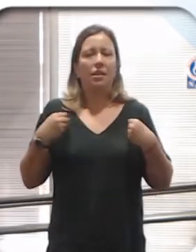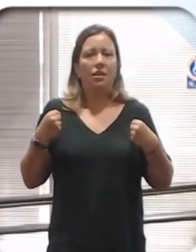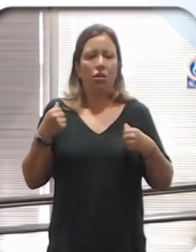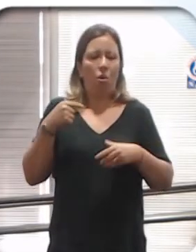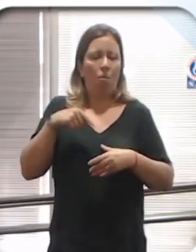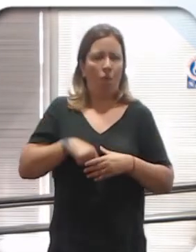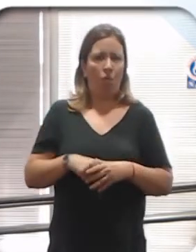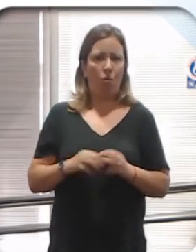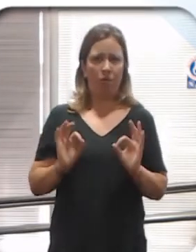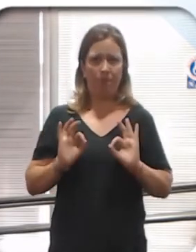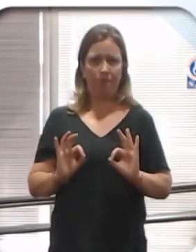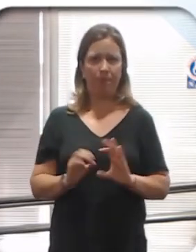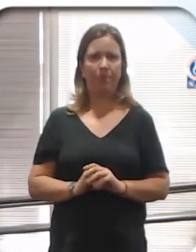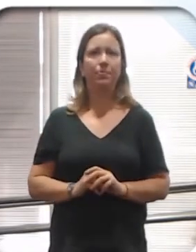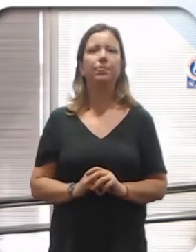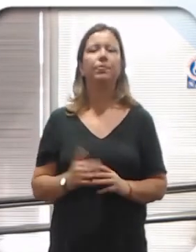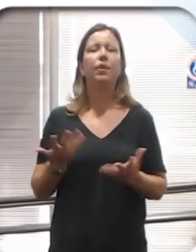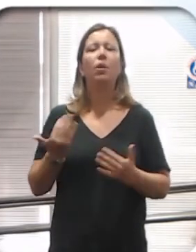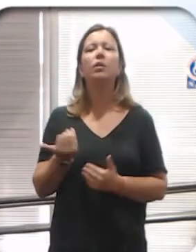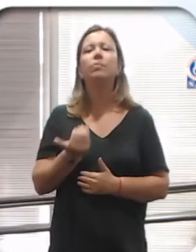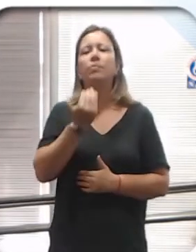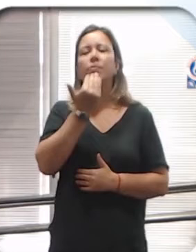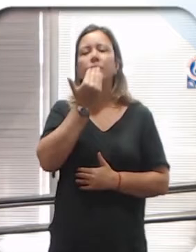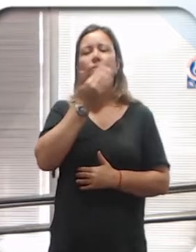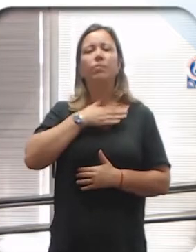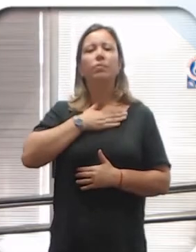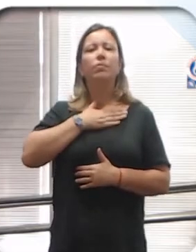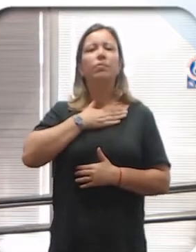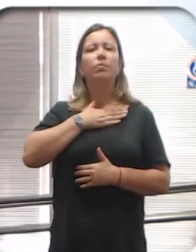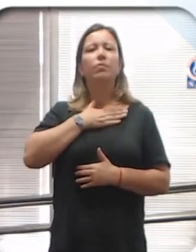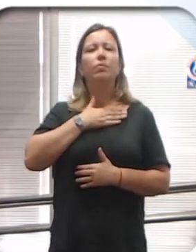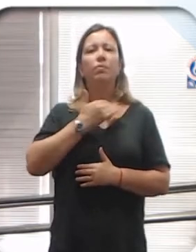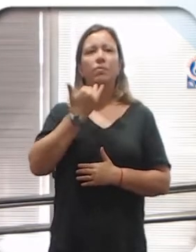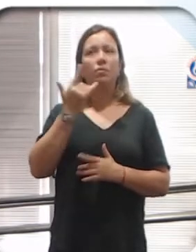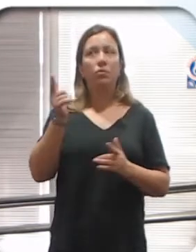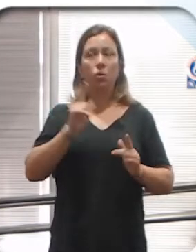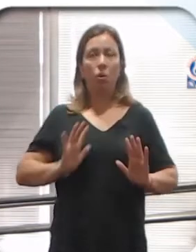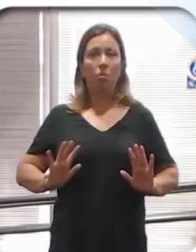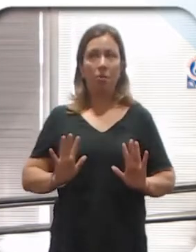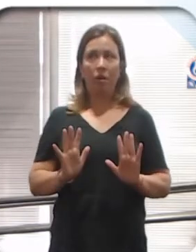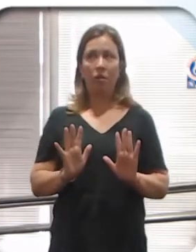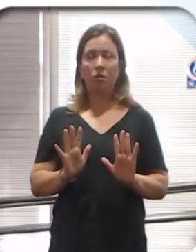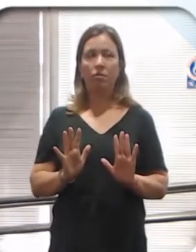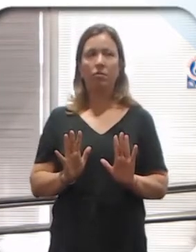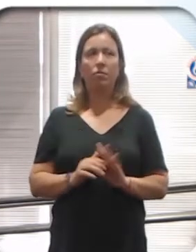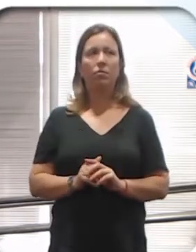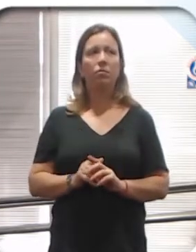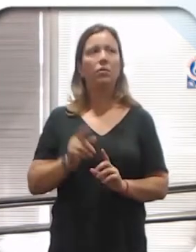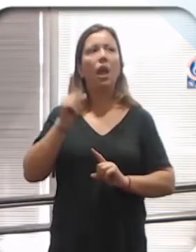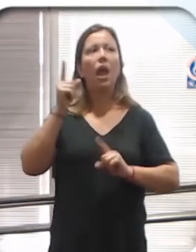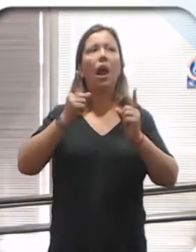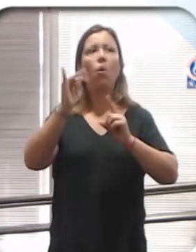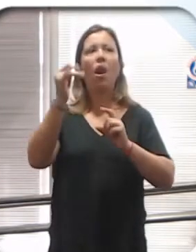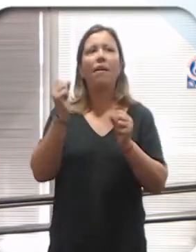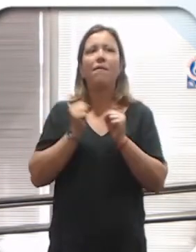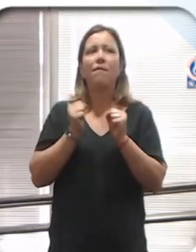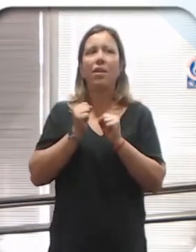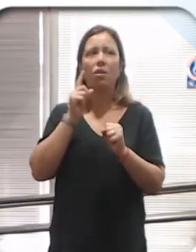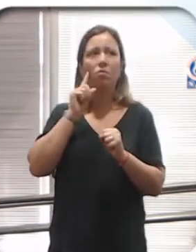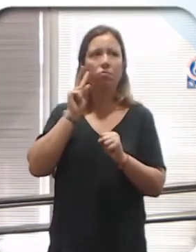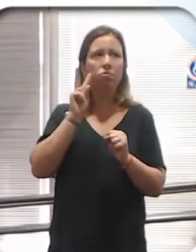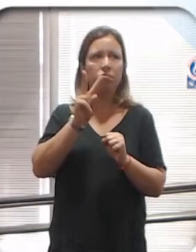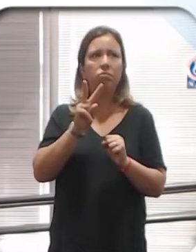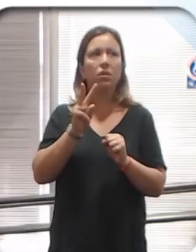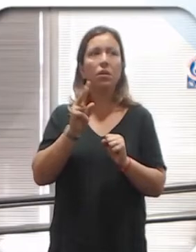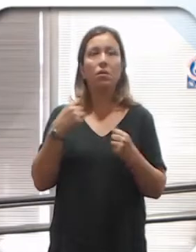sensaciones. Vamos a respirar hondo. ¿Están todos preparados? Allá tienen frío y se están abrigando.